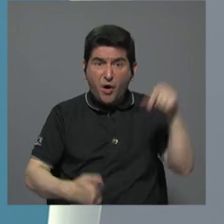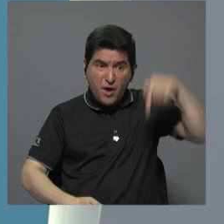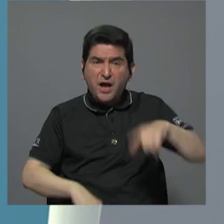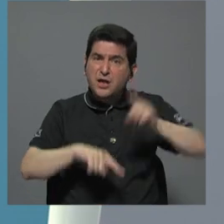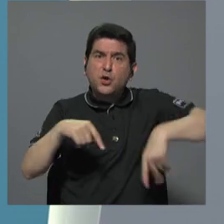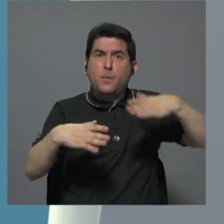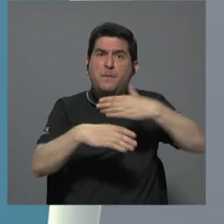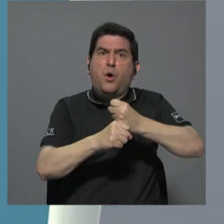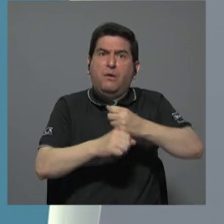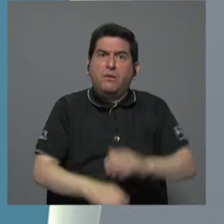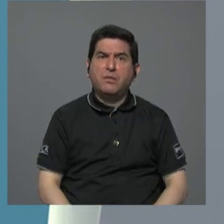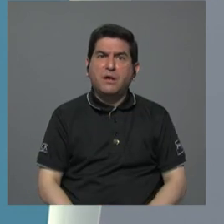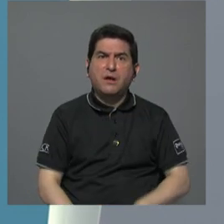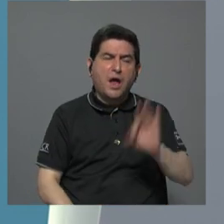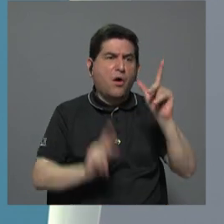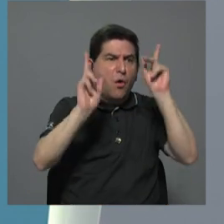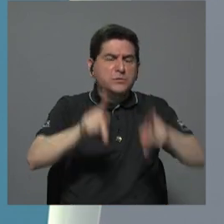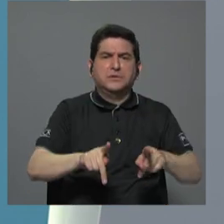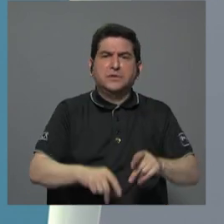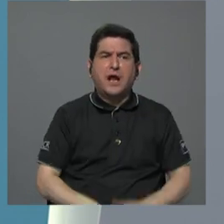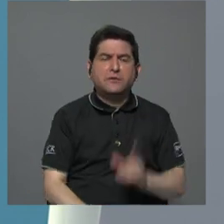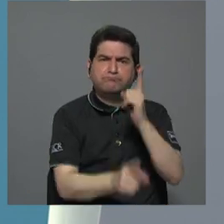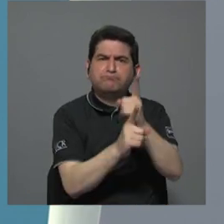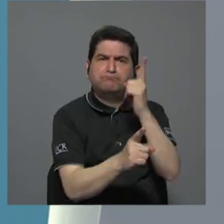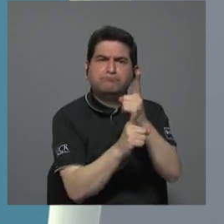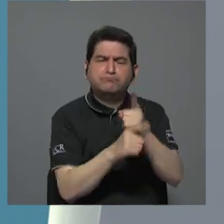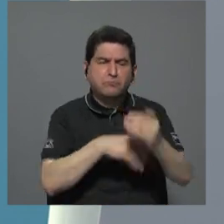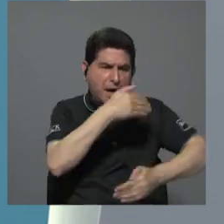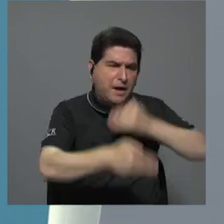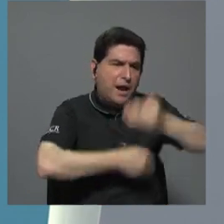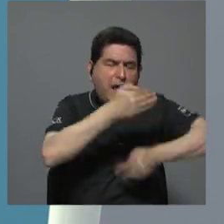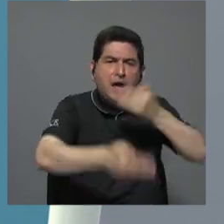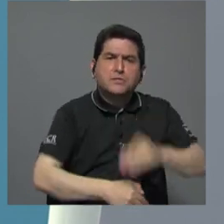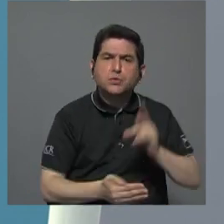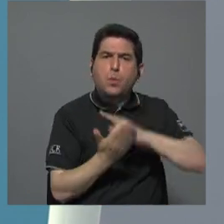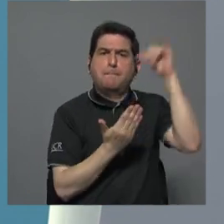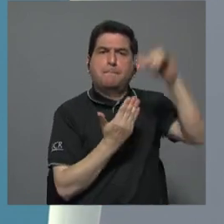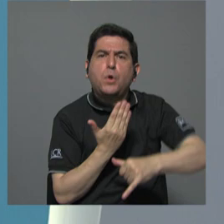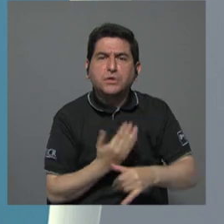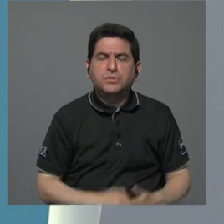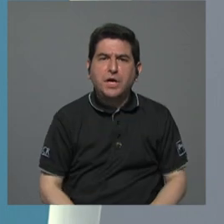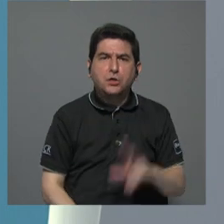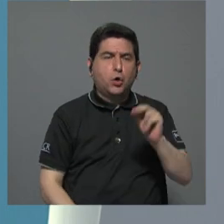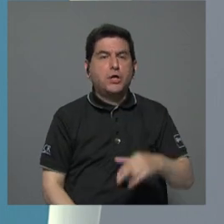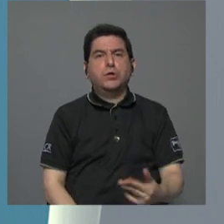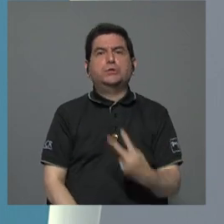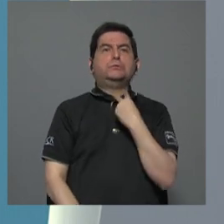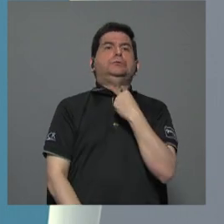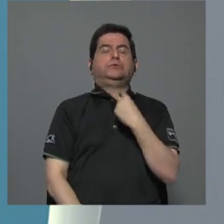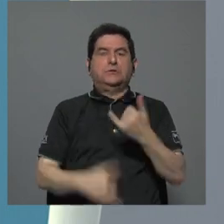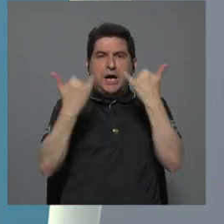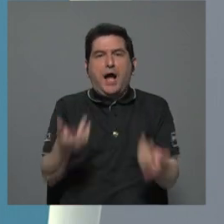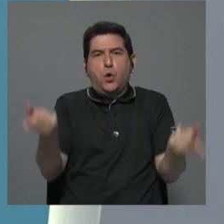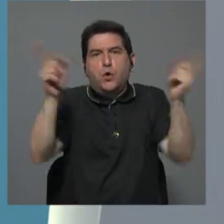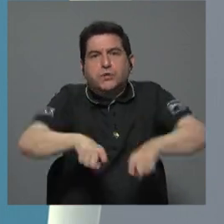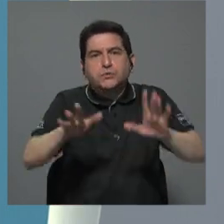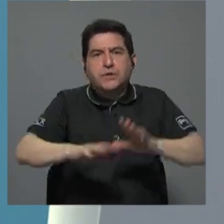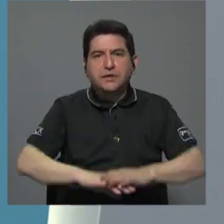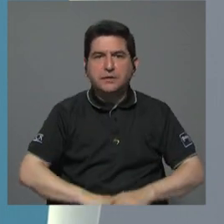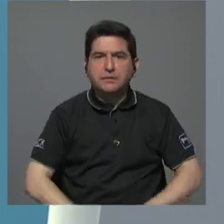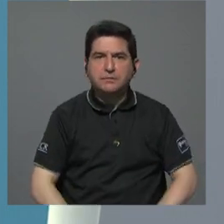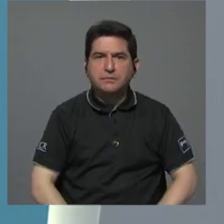se puede hacer es encontrar gente que sea adecuada para gestar un proyecto y que no se jale una torta que es lo que tenemos al frente